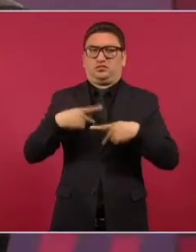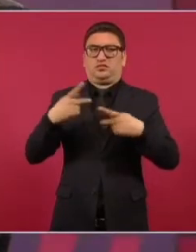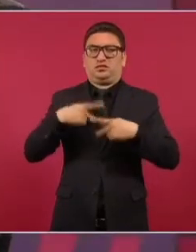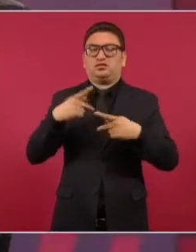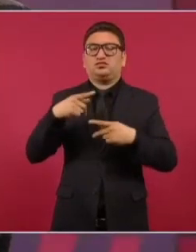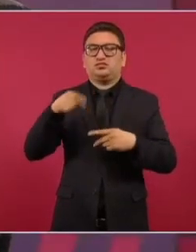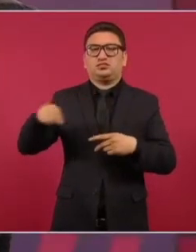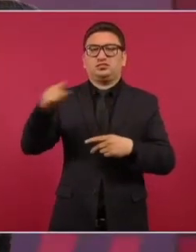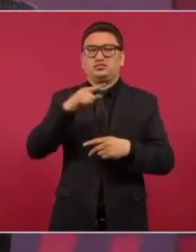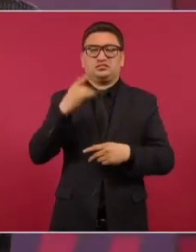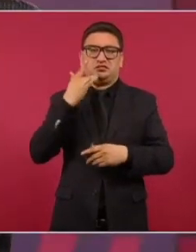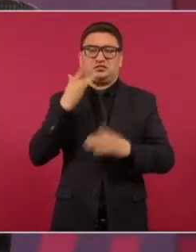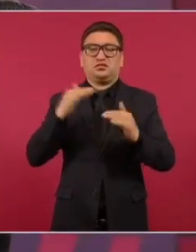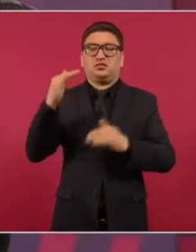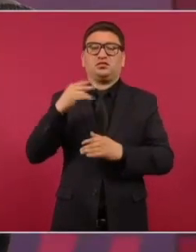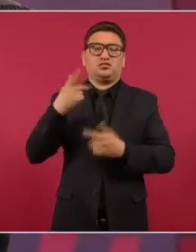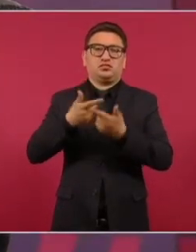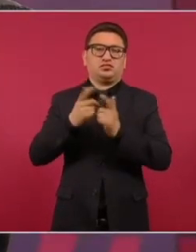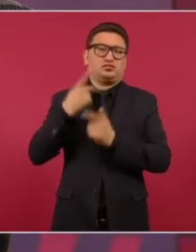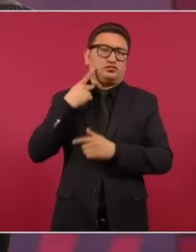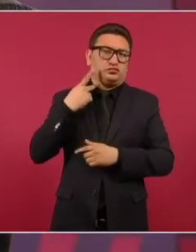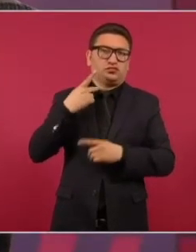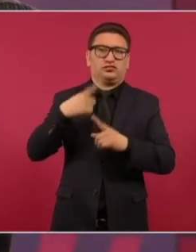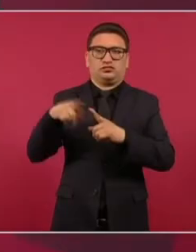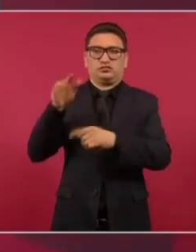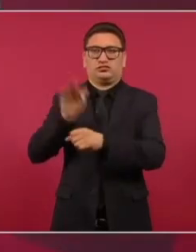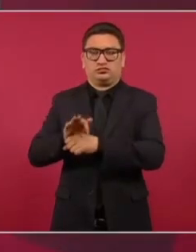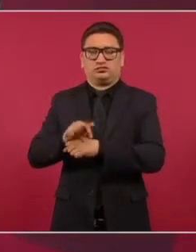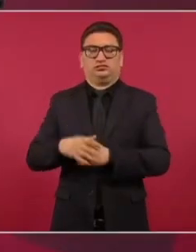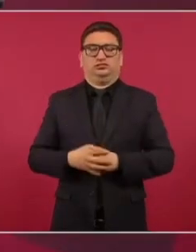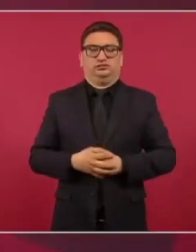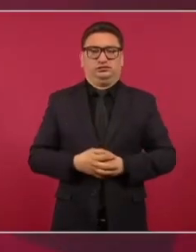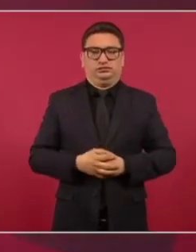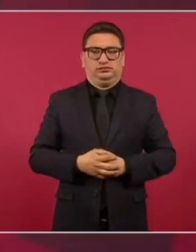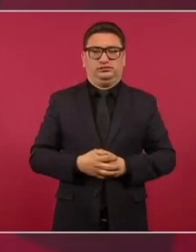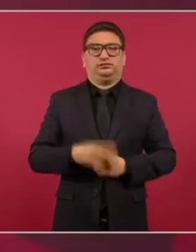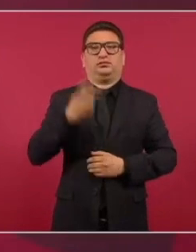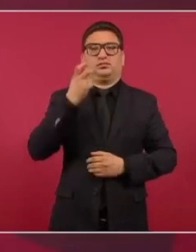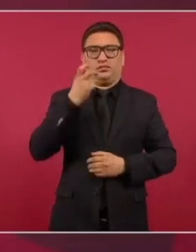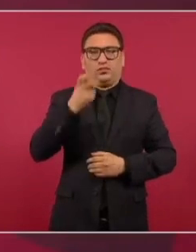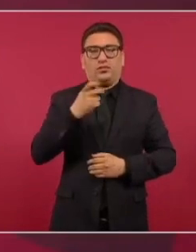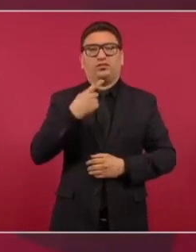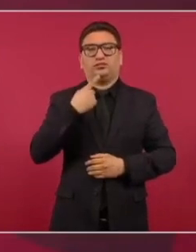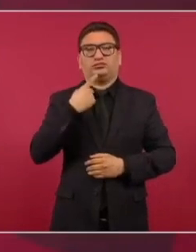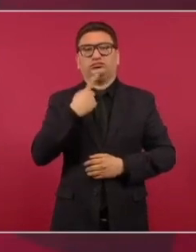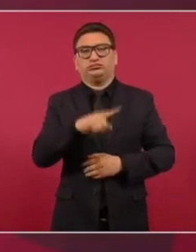en nuestro país, entonces por esos amparos